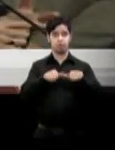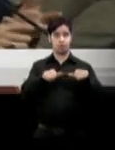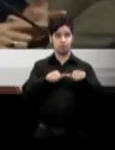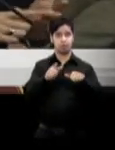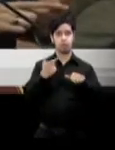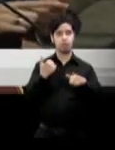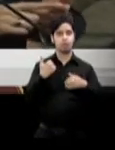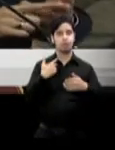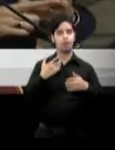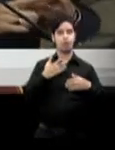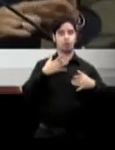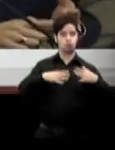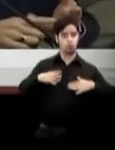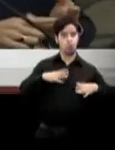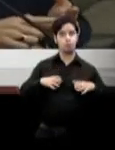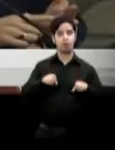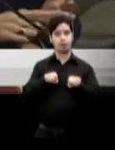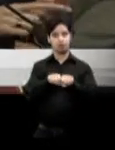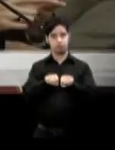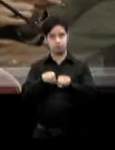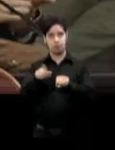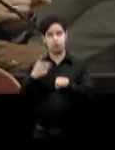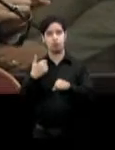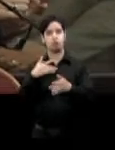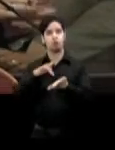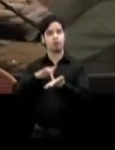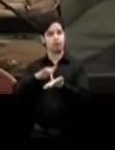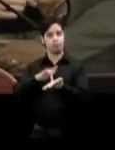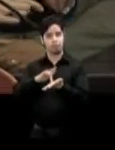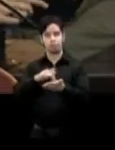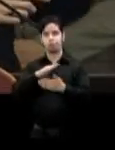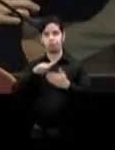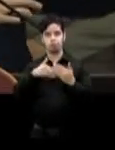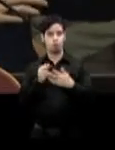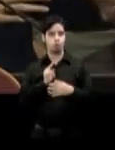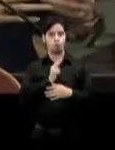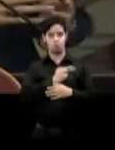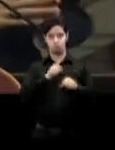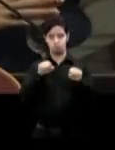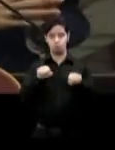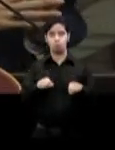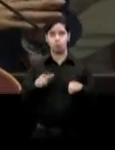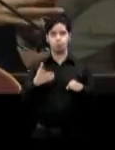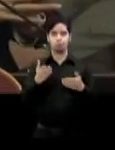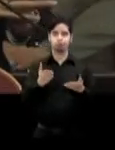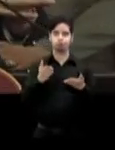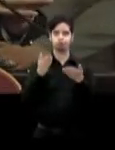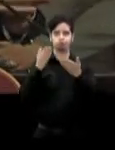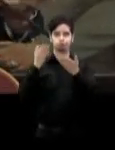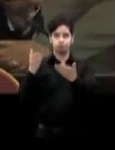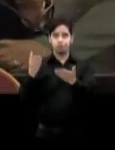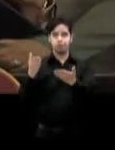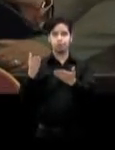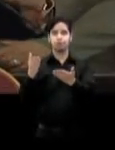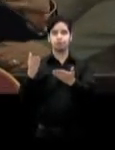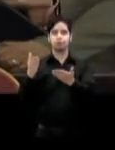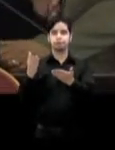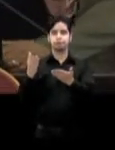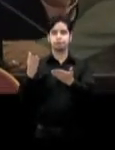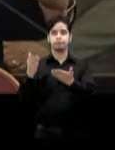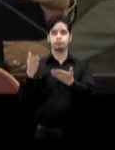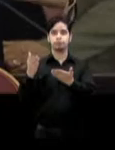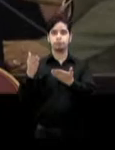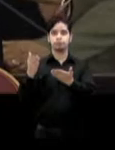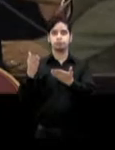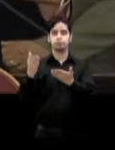medicamentos genéricos, donde nosotros podemos ofrecerle, además de ese